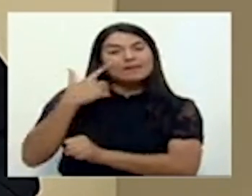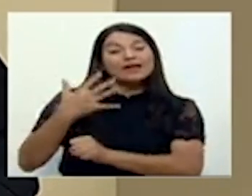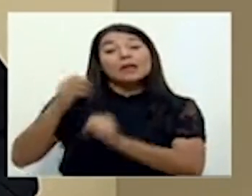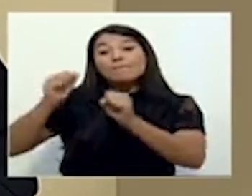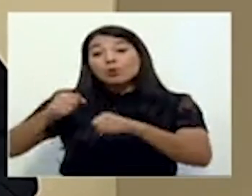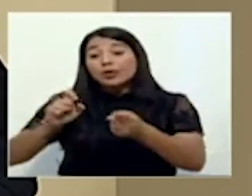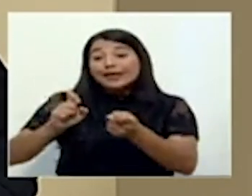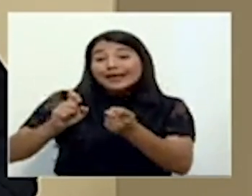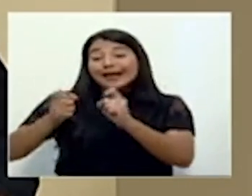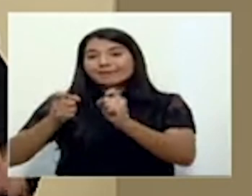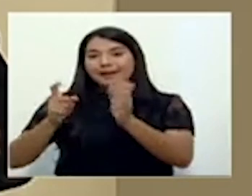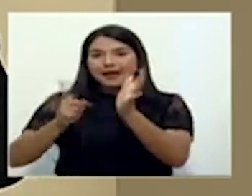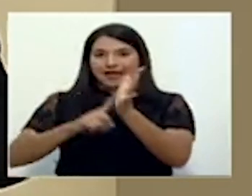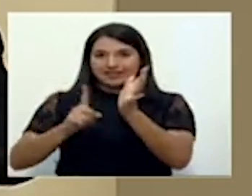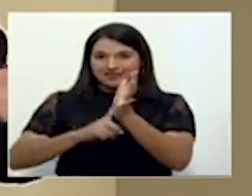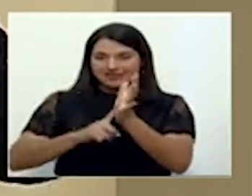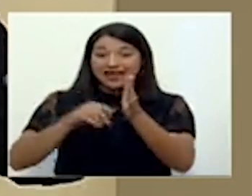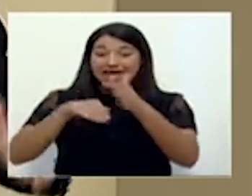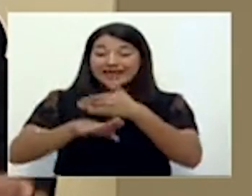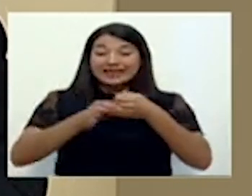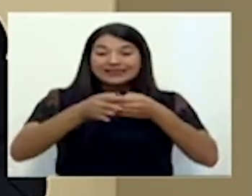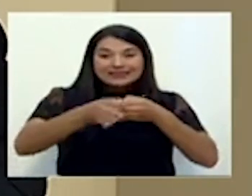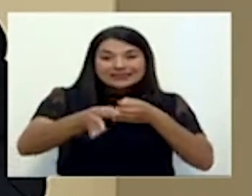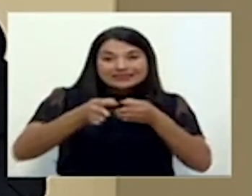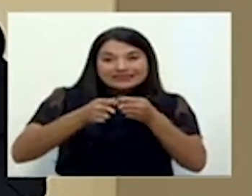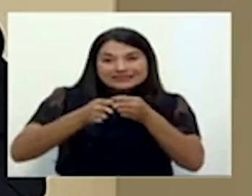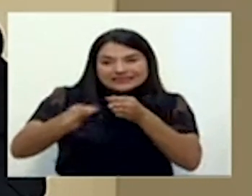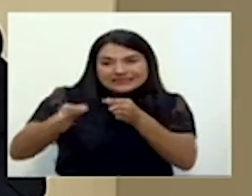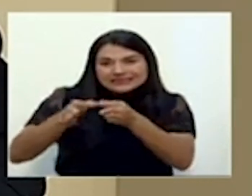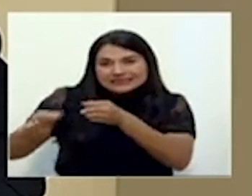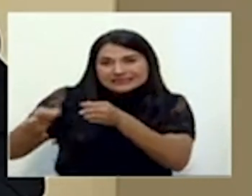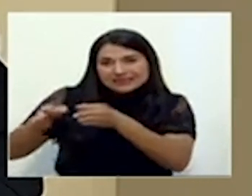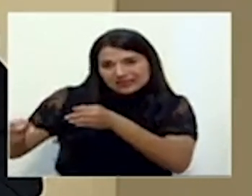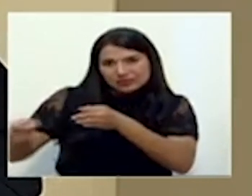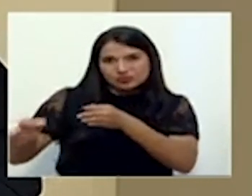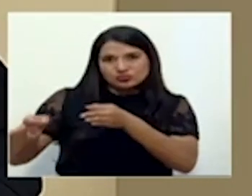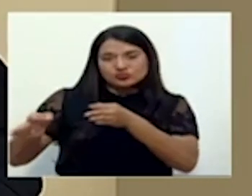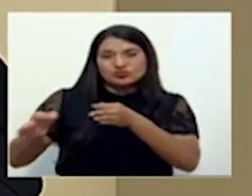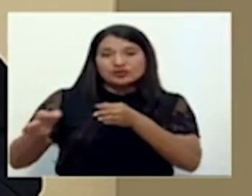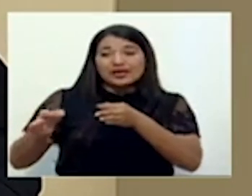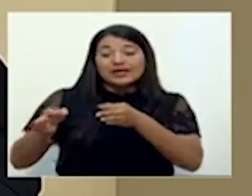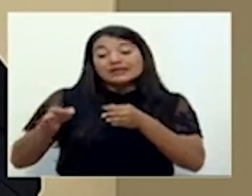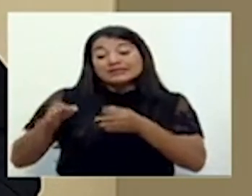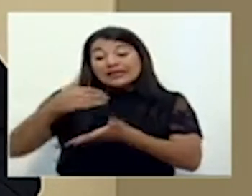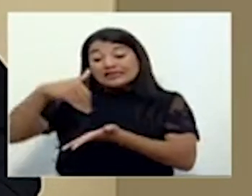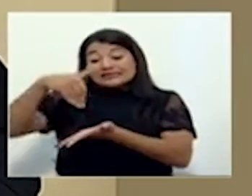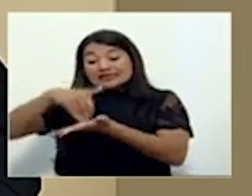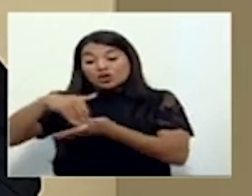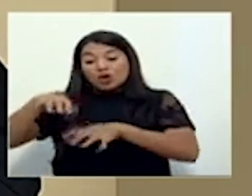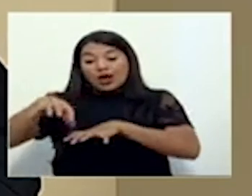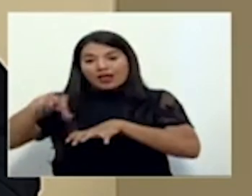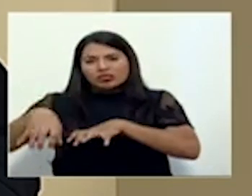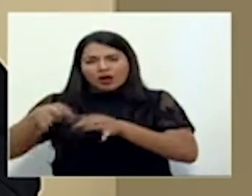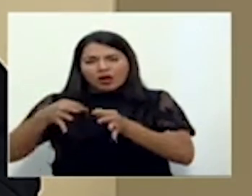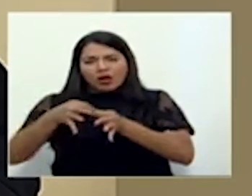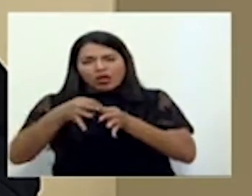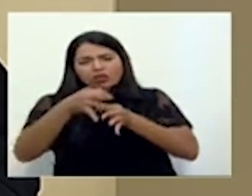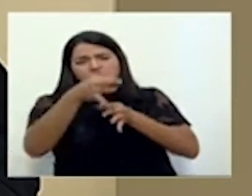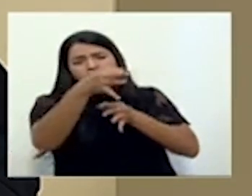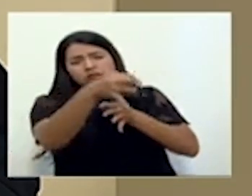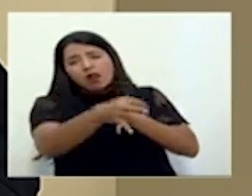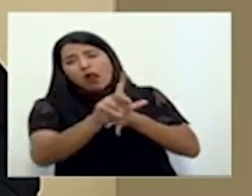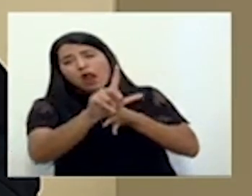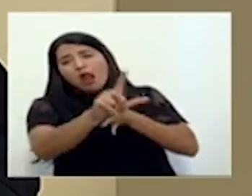alertas en distritos que geográficamente están muy alejados del centro del cantón. Estamos terminando de afinar todos los